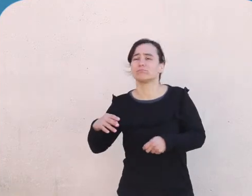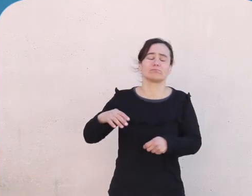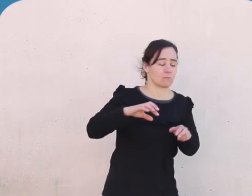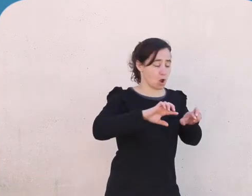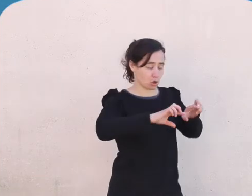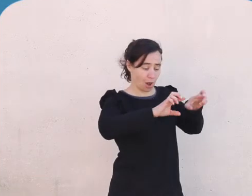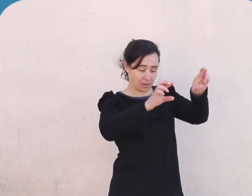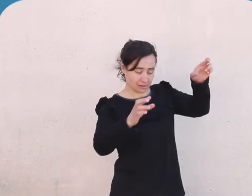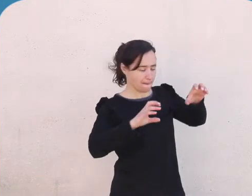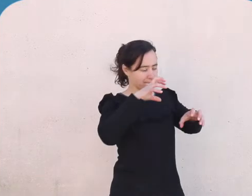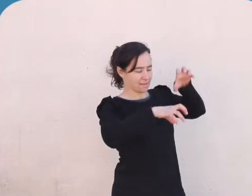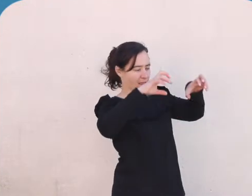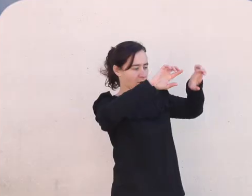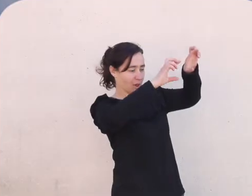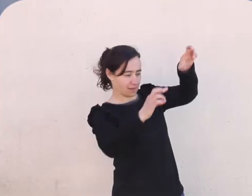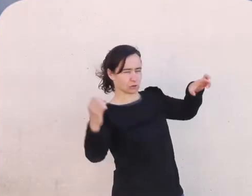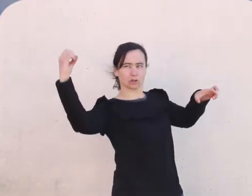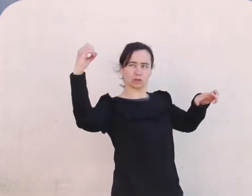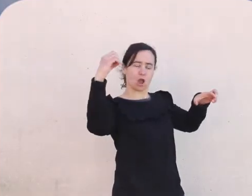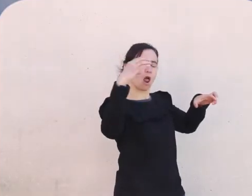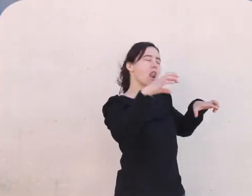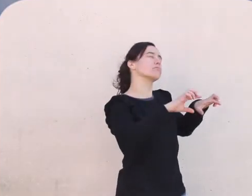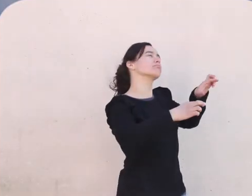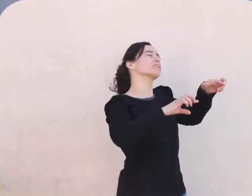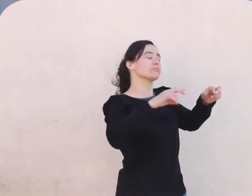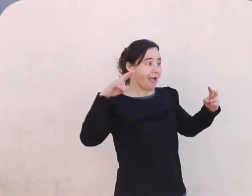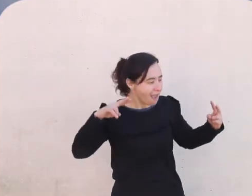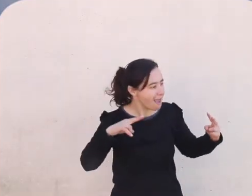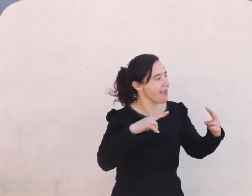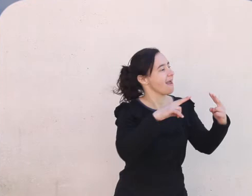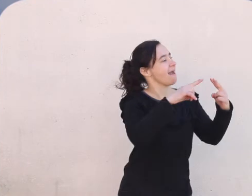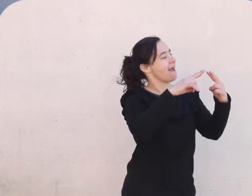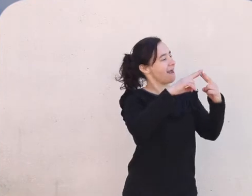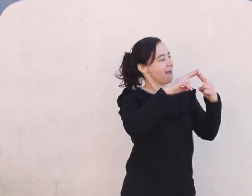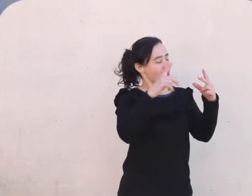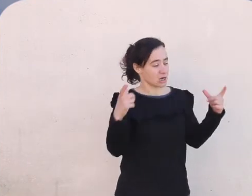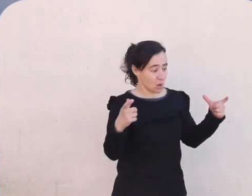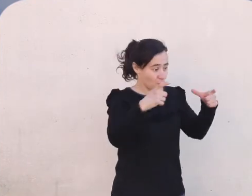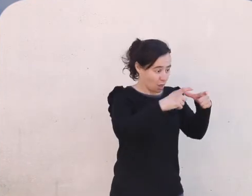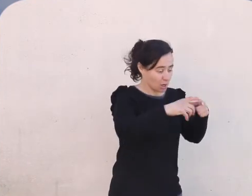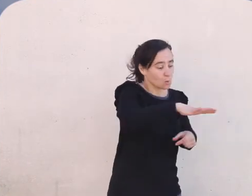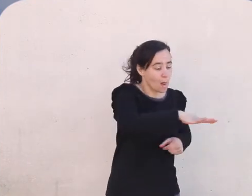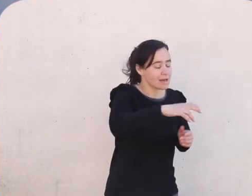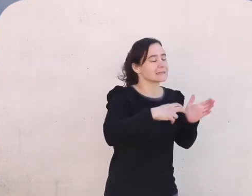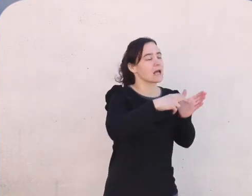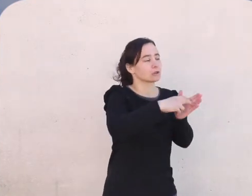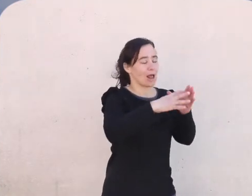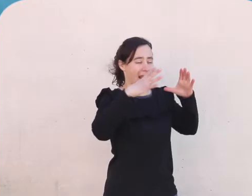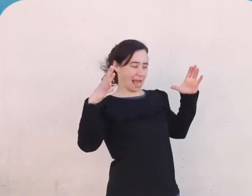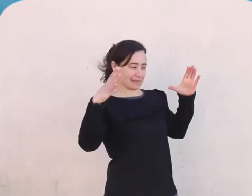piedras del salto grande. Los reunieron a todos y le contaron el problema de su amiga.